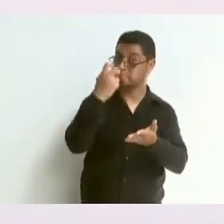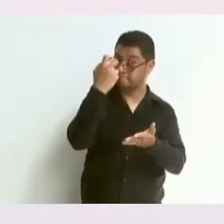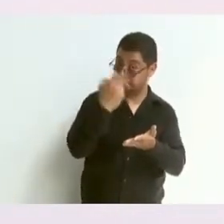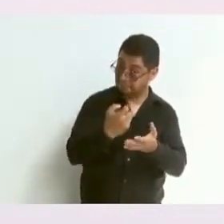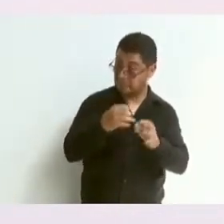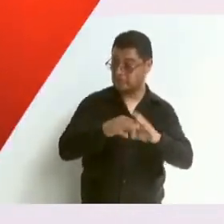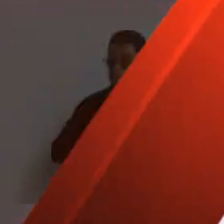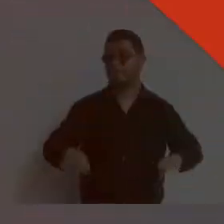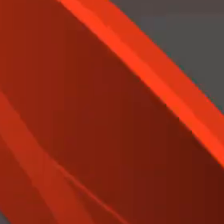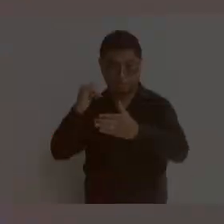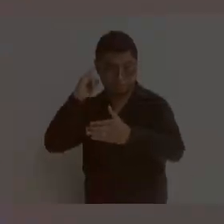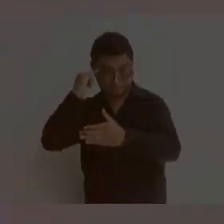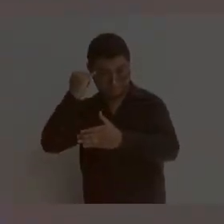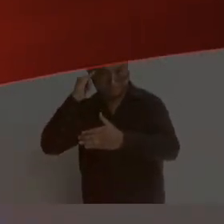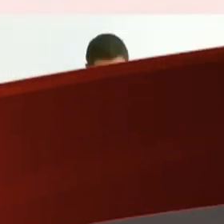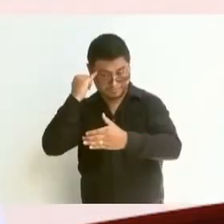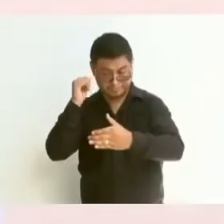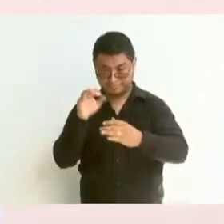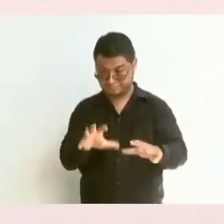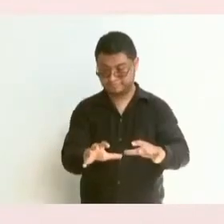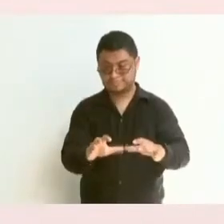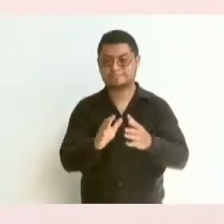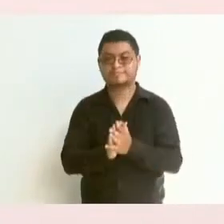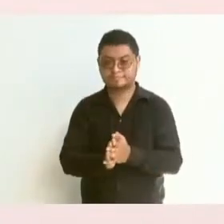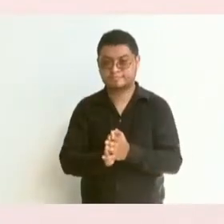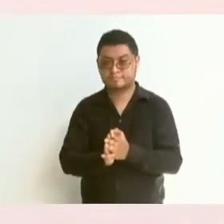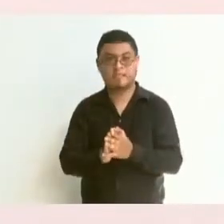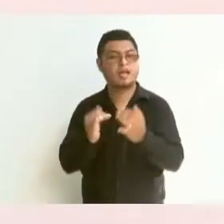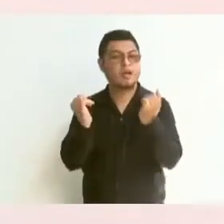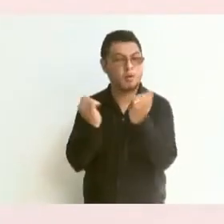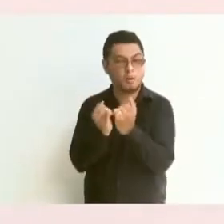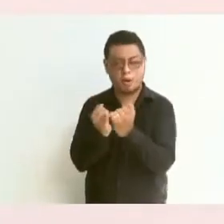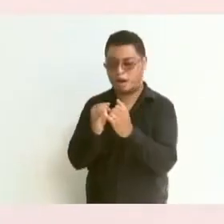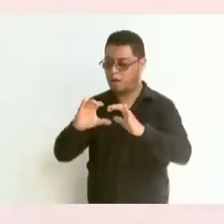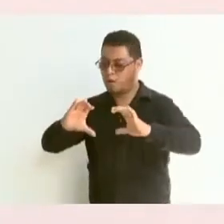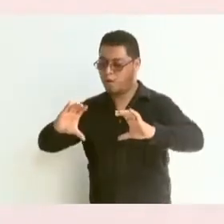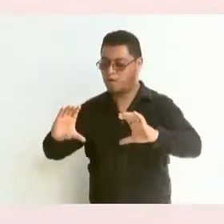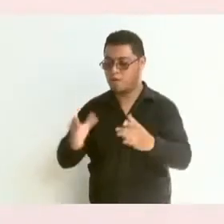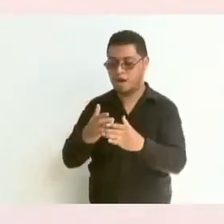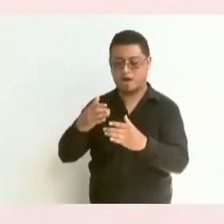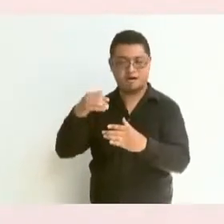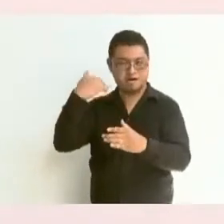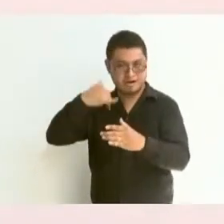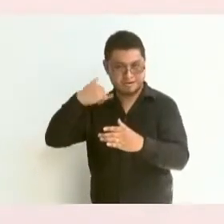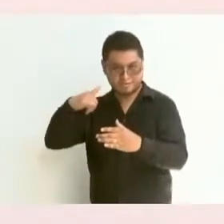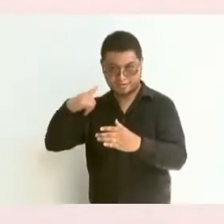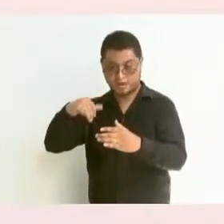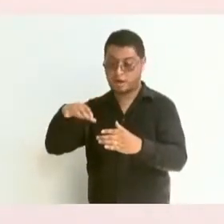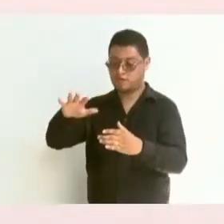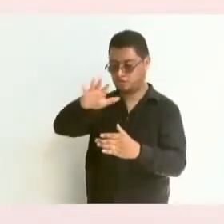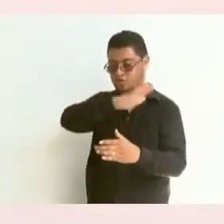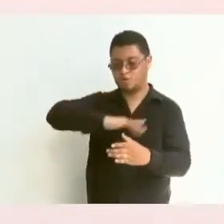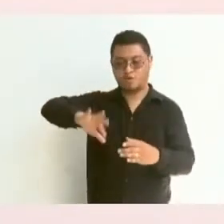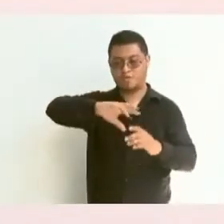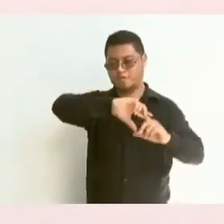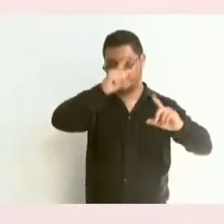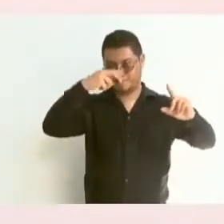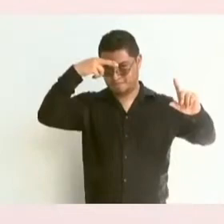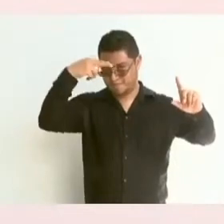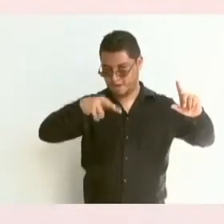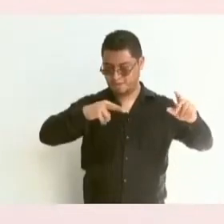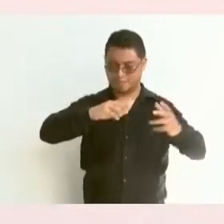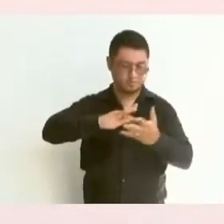subrayarlo. El pueblo de Yucatán, el pueblo de México. Muchas gracias